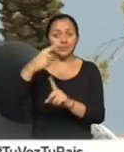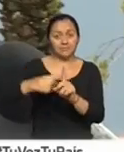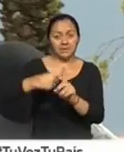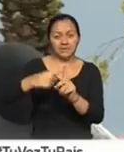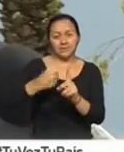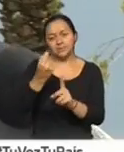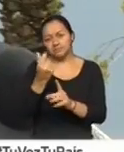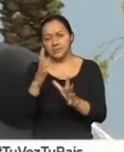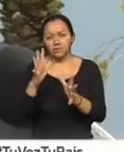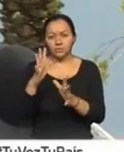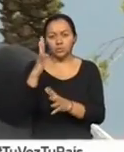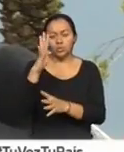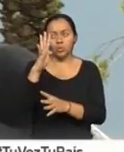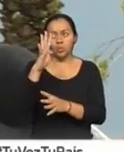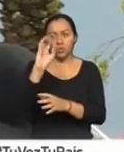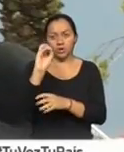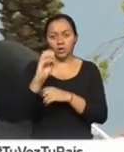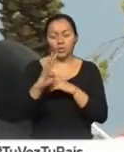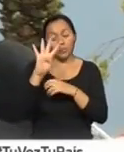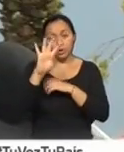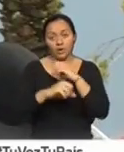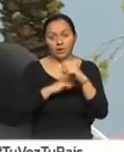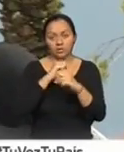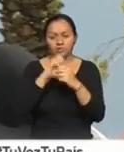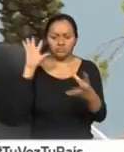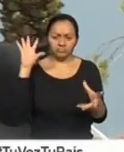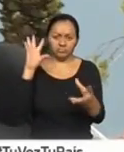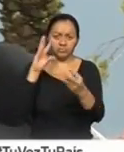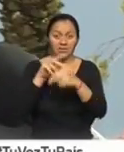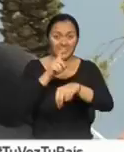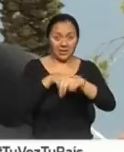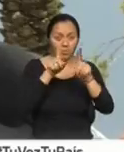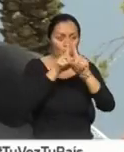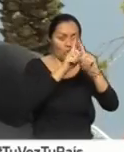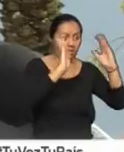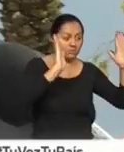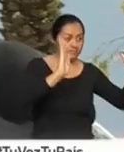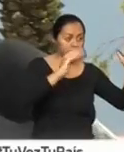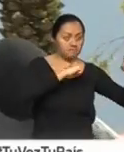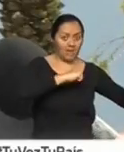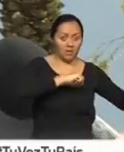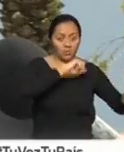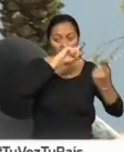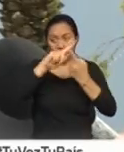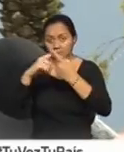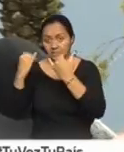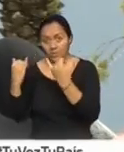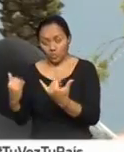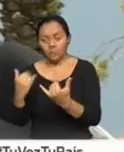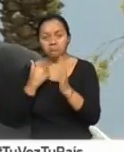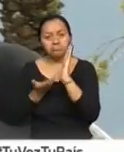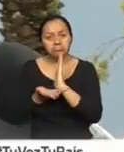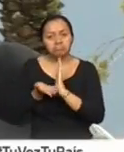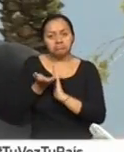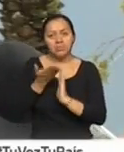y en el periodo acumulado de enero a mayo el crecimiento es del 10.2%. Esperamos que